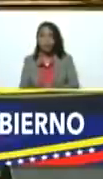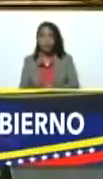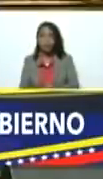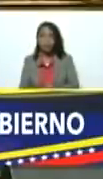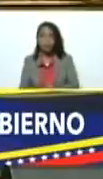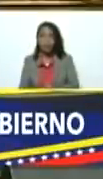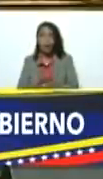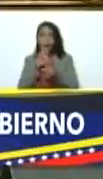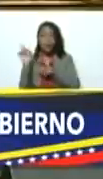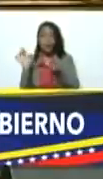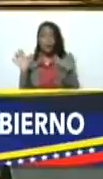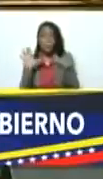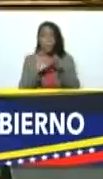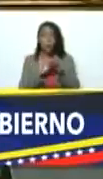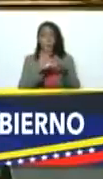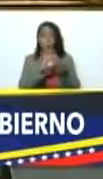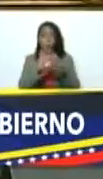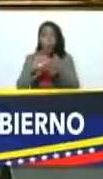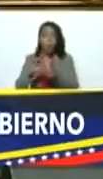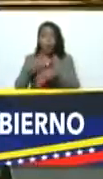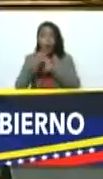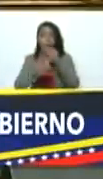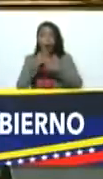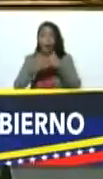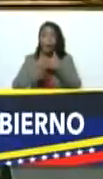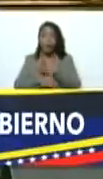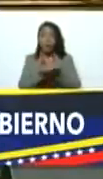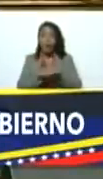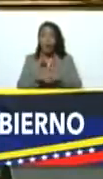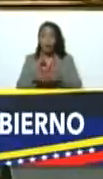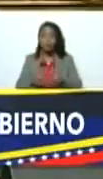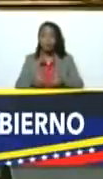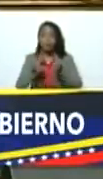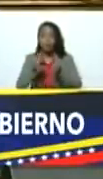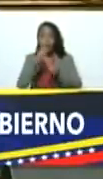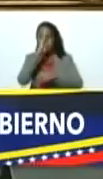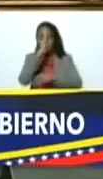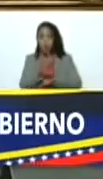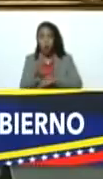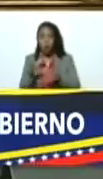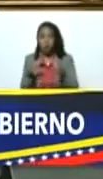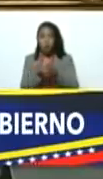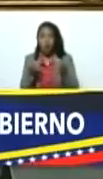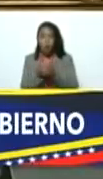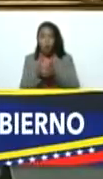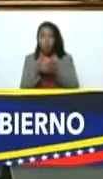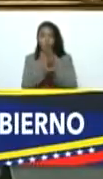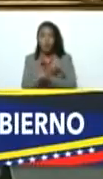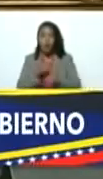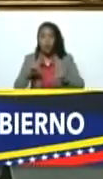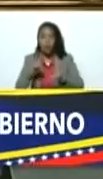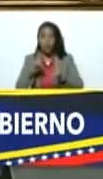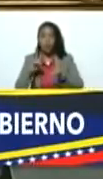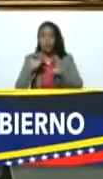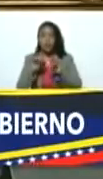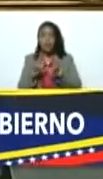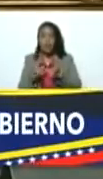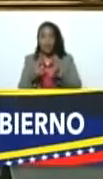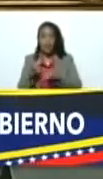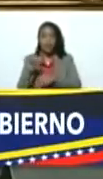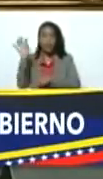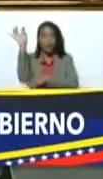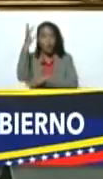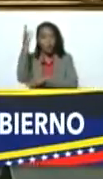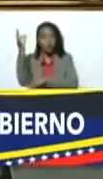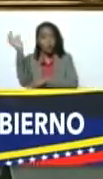articulense y lleven adelante las riendas colectivas democráticas de la secretaría del